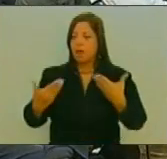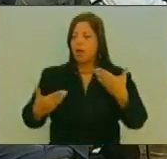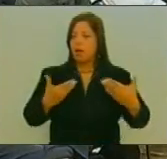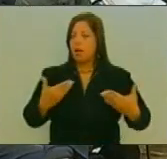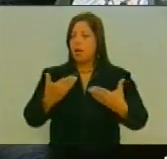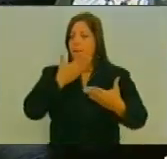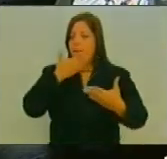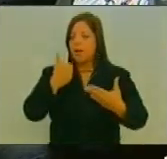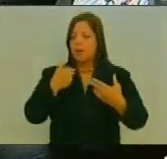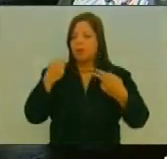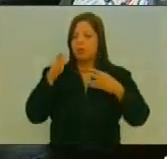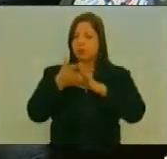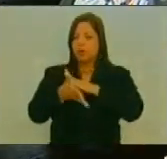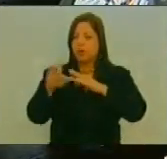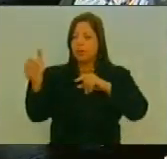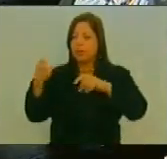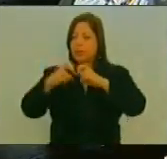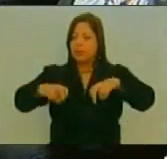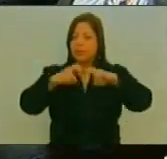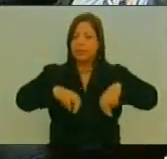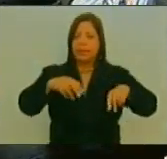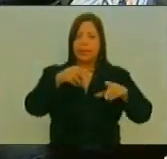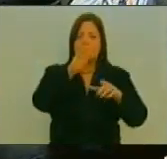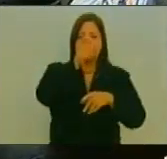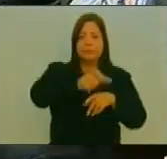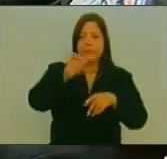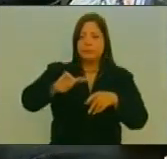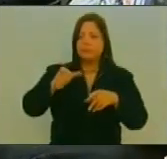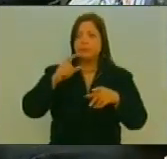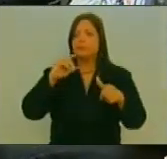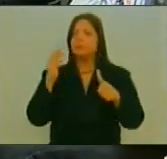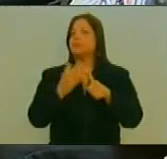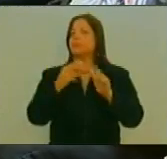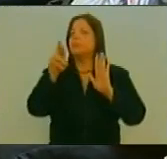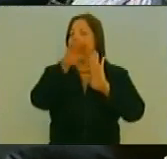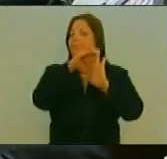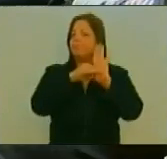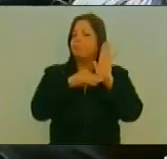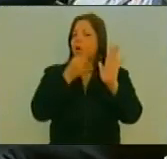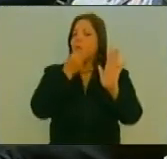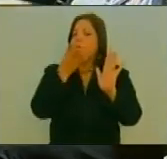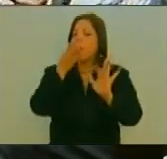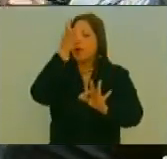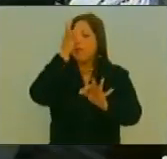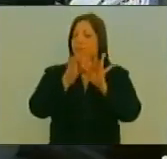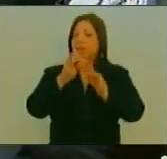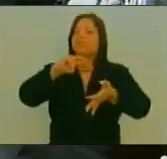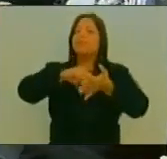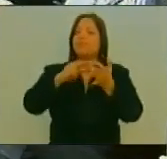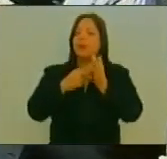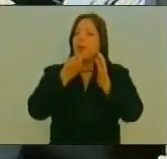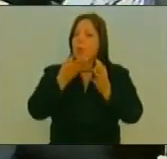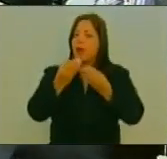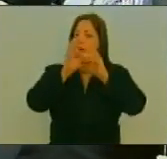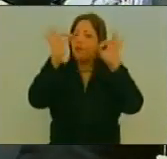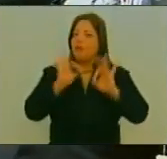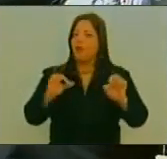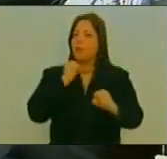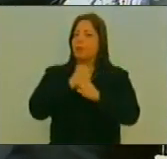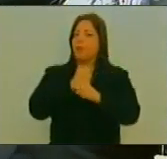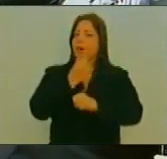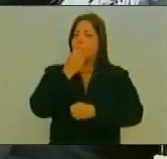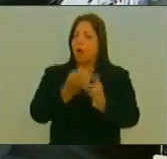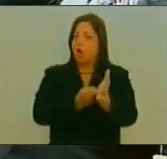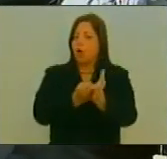Frente a las causas investigadas Rescatando el principio De la buena fe procesal Quinto